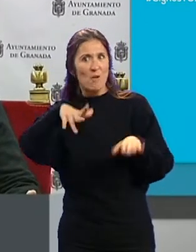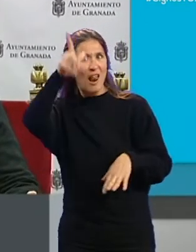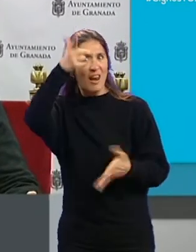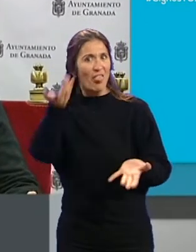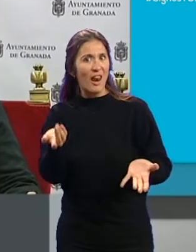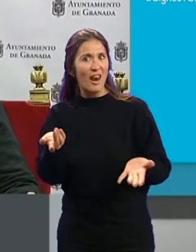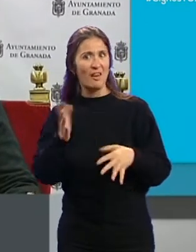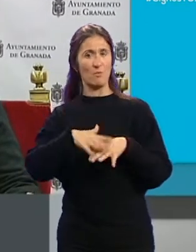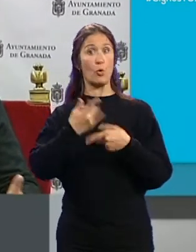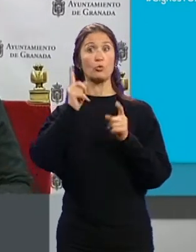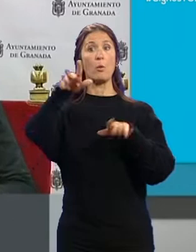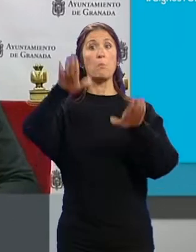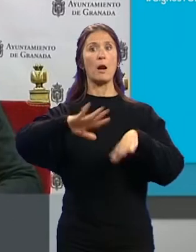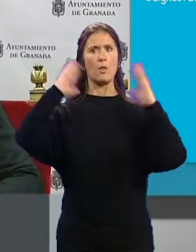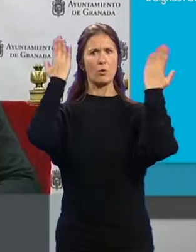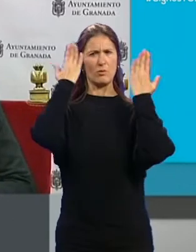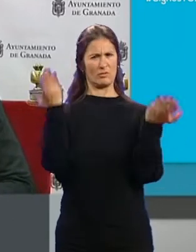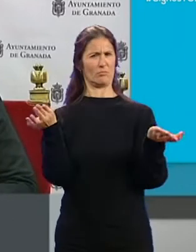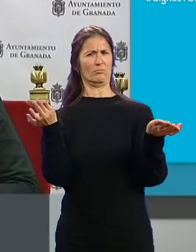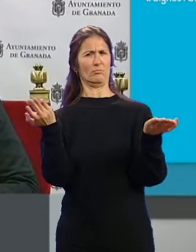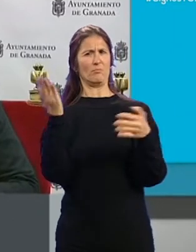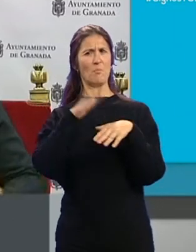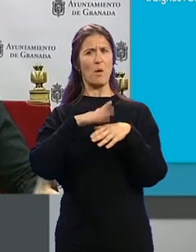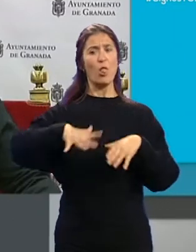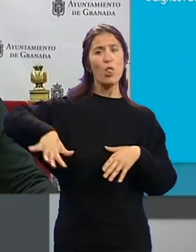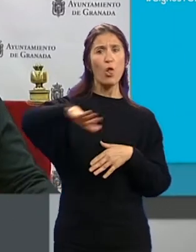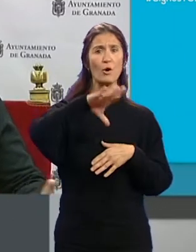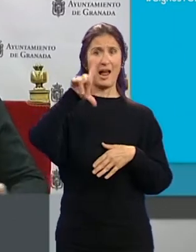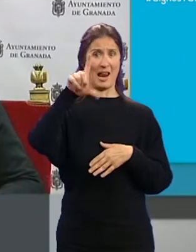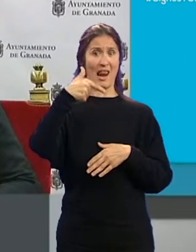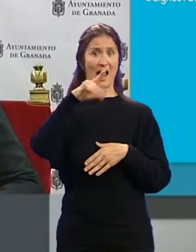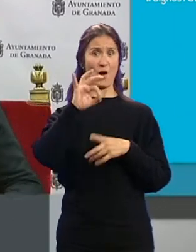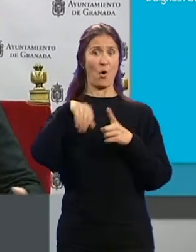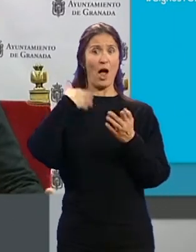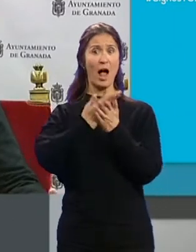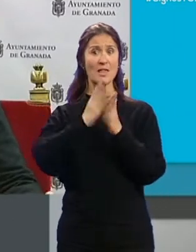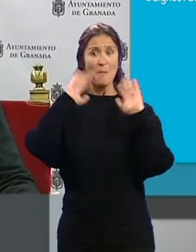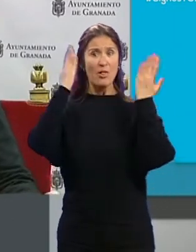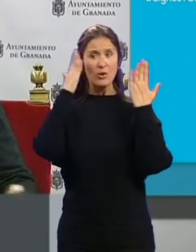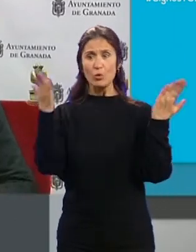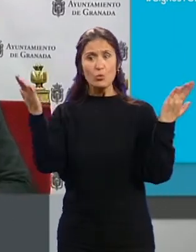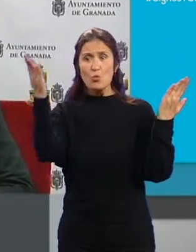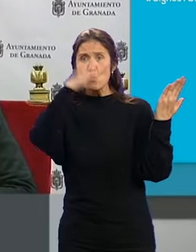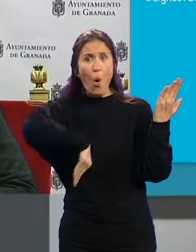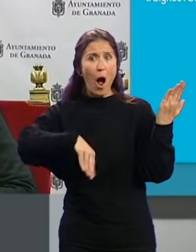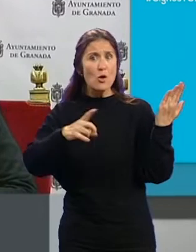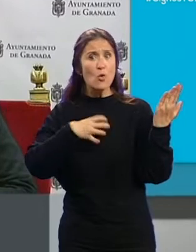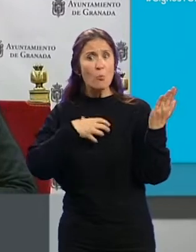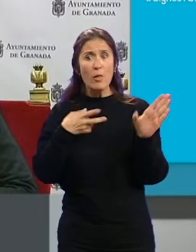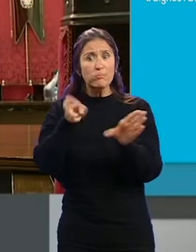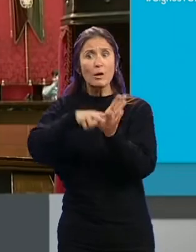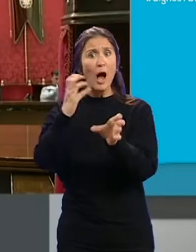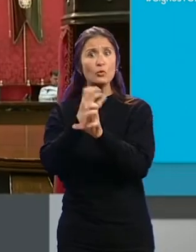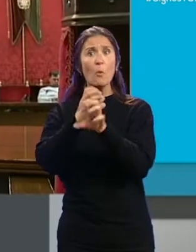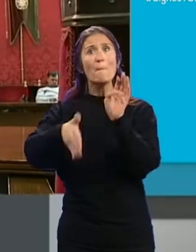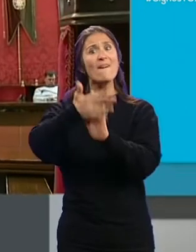quedan en el Palacio de Congreso. Es que del Lidl, de la zona de Parque Lagos al Palacio de Congreso no hay ningún espacio... ...donde puedan coger un autobús para llegar